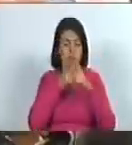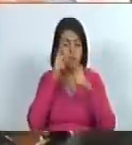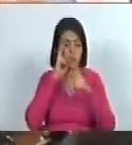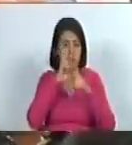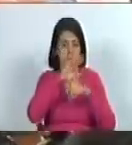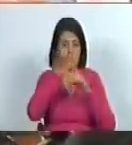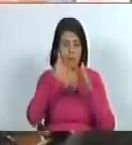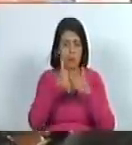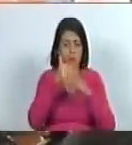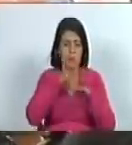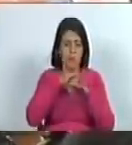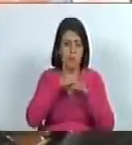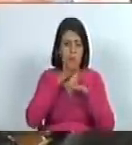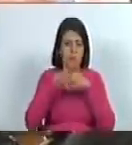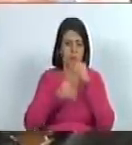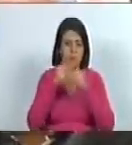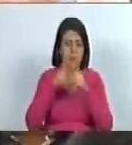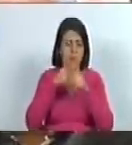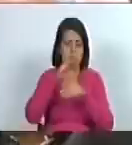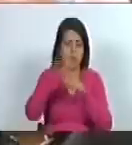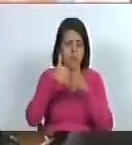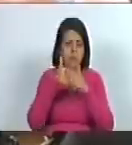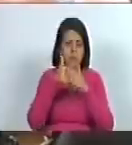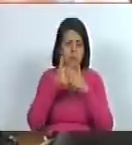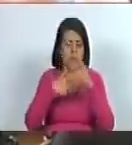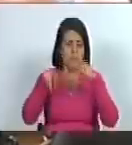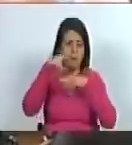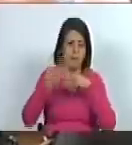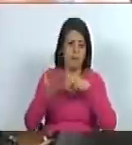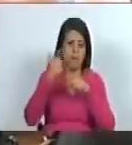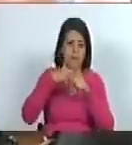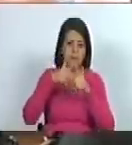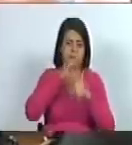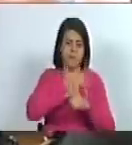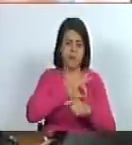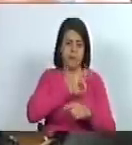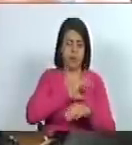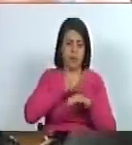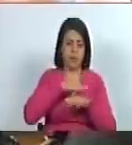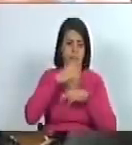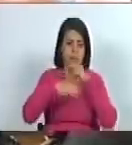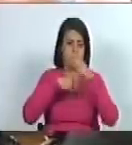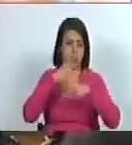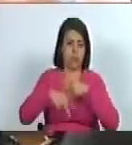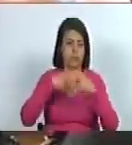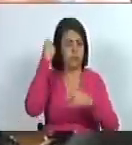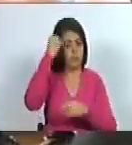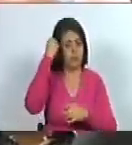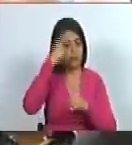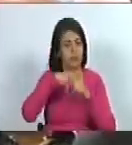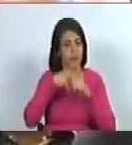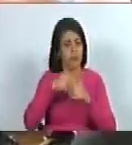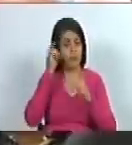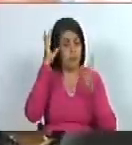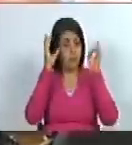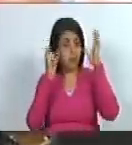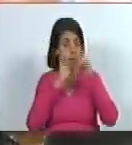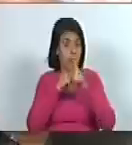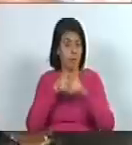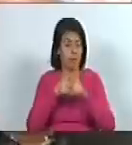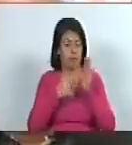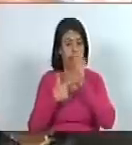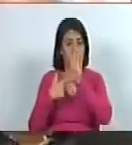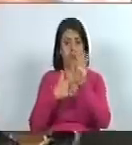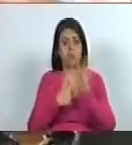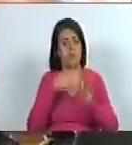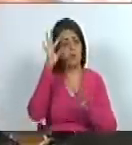cuenta todo aquello y que toma una categoría importante en la sociedad producto del pensamiento la creatividad ilustrada